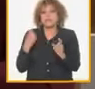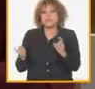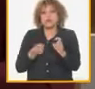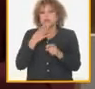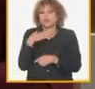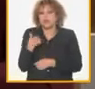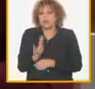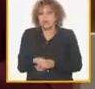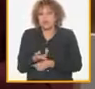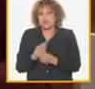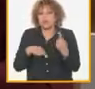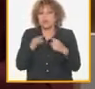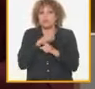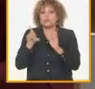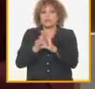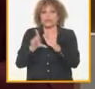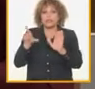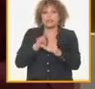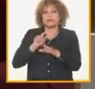de los fenómenos que hoy estamos